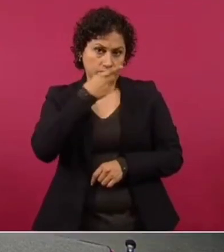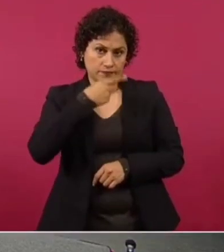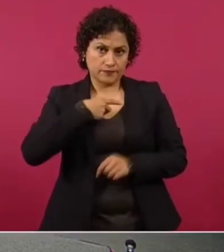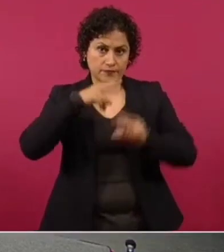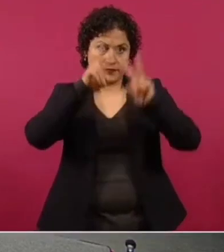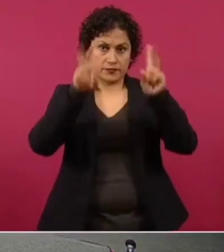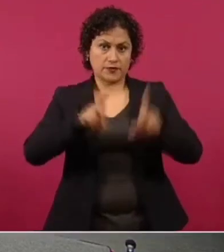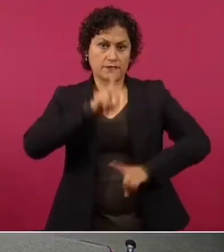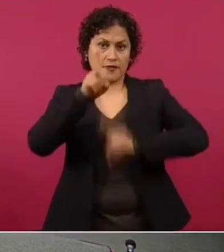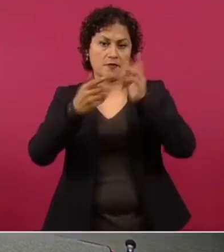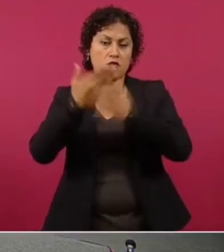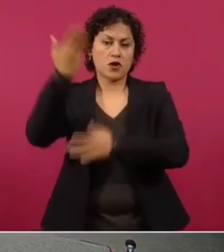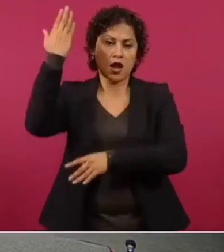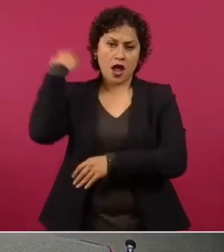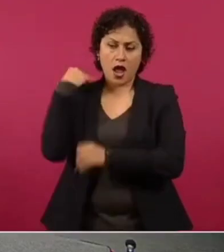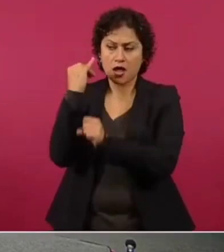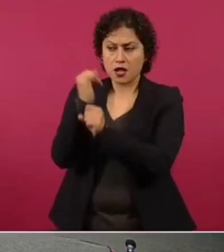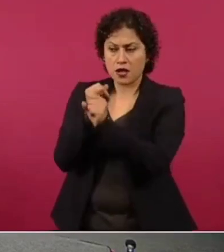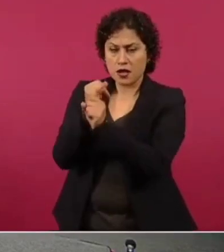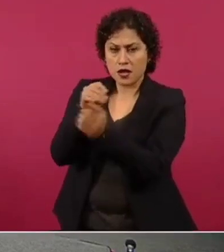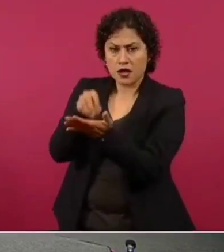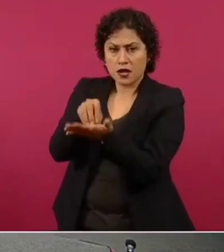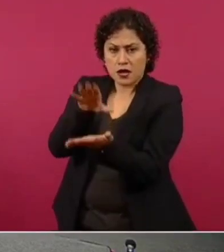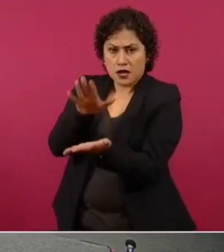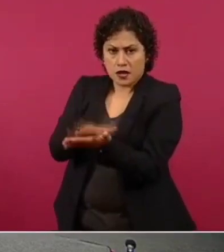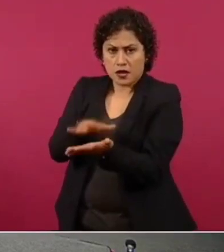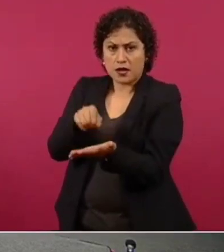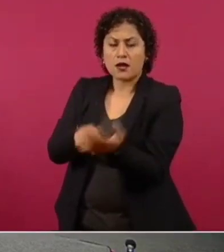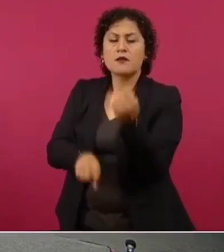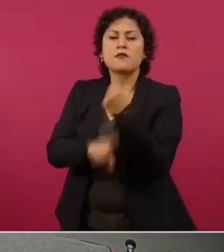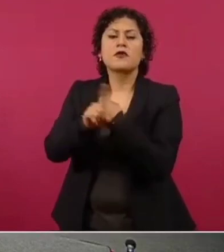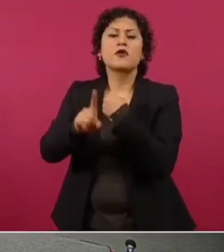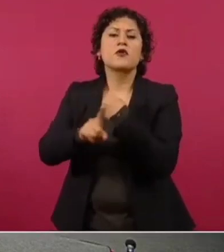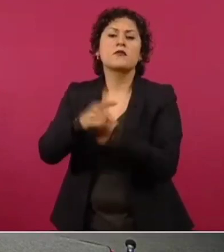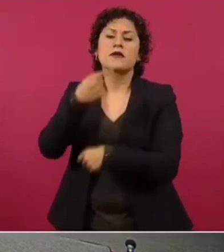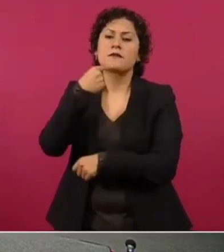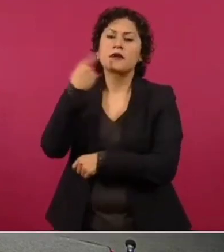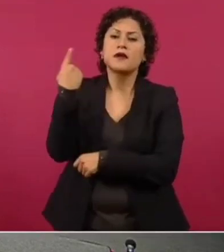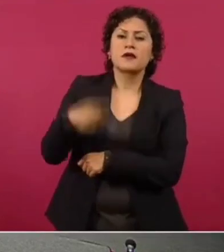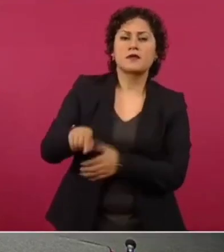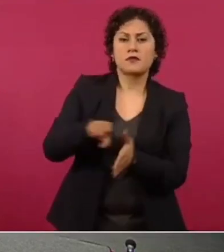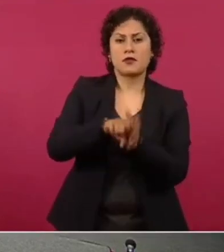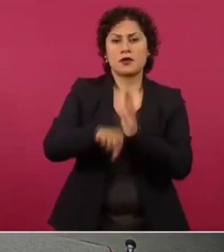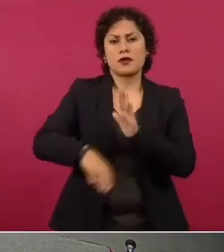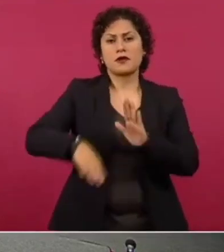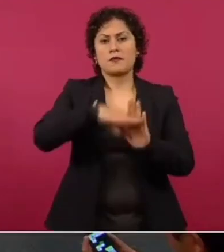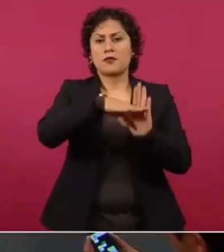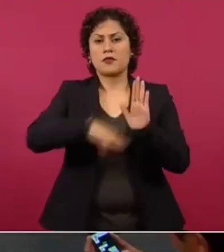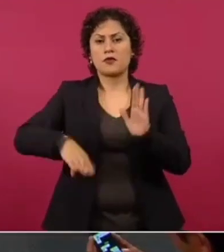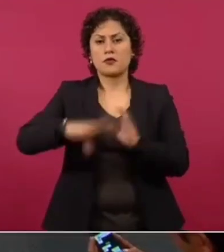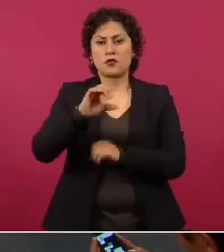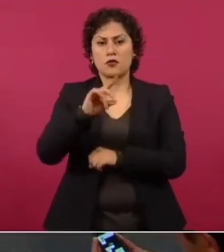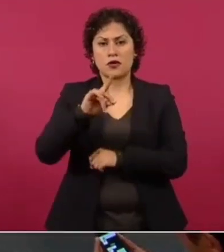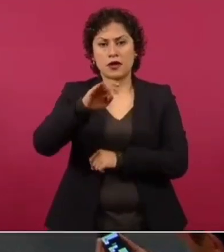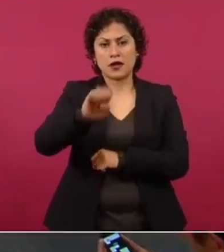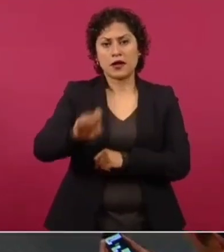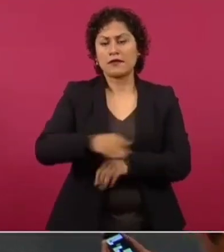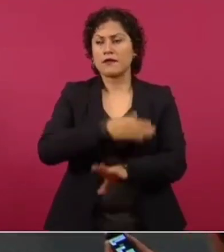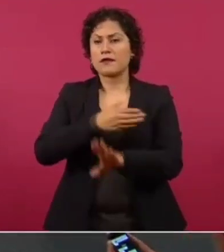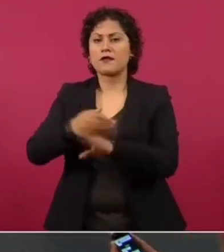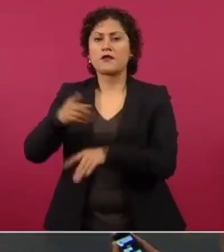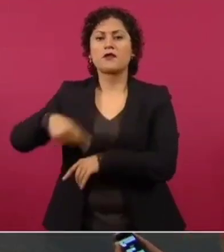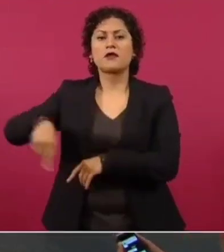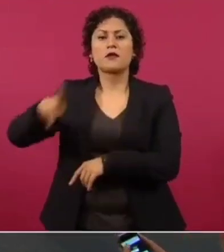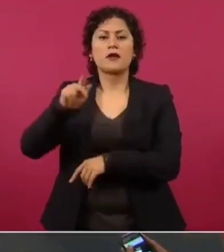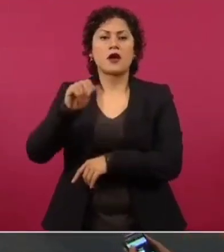se han documentado que ha habido algunos conflictos judiciales, por ejemplo, en el caso entre CONADE y el caso, por ejemplo, de Paola Pliego, a quien